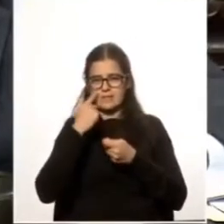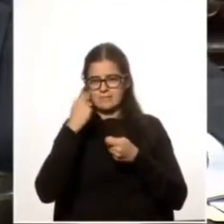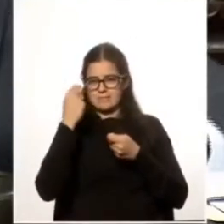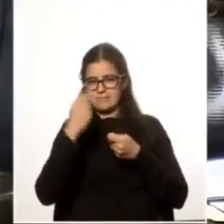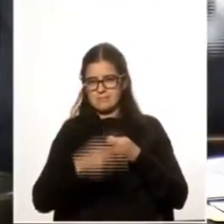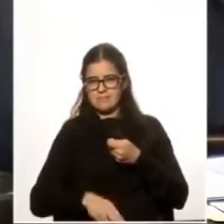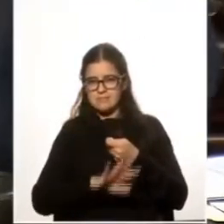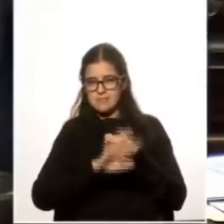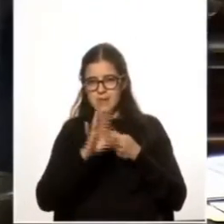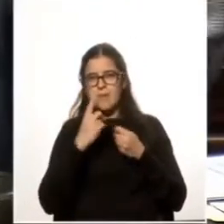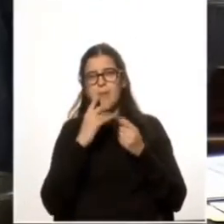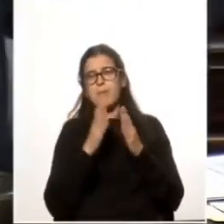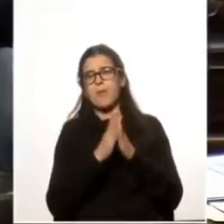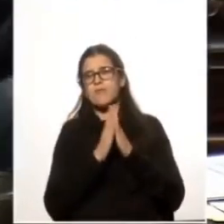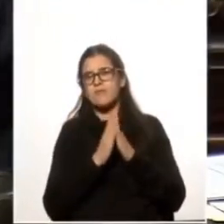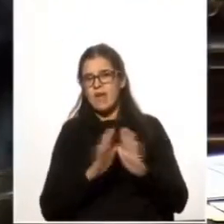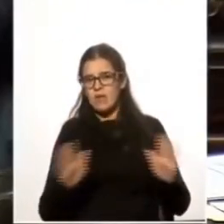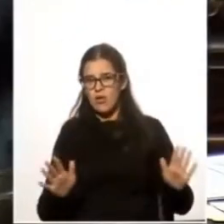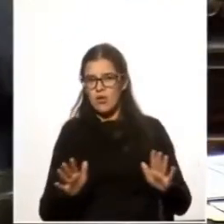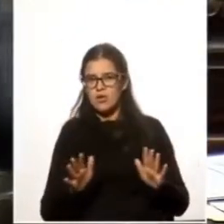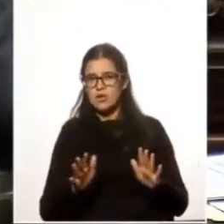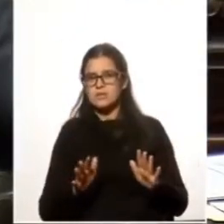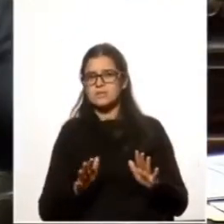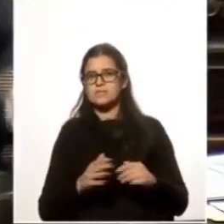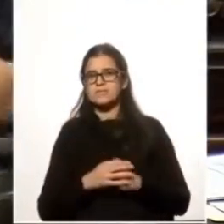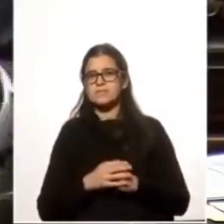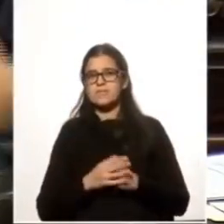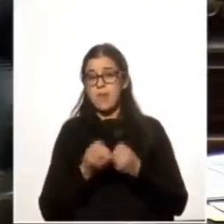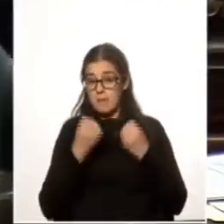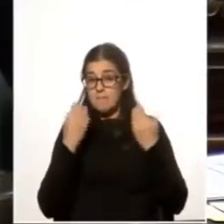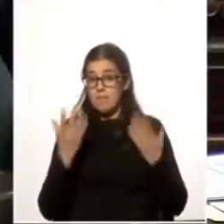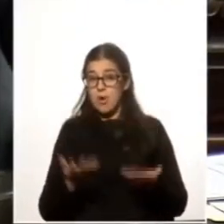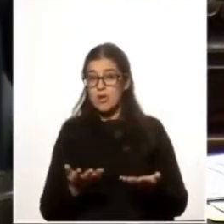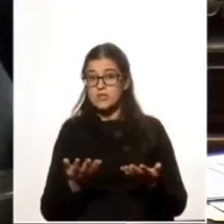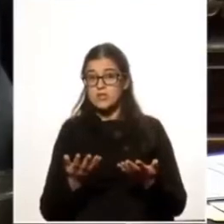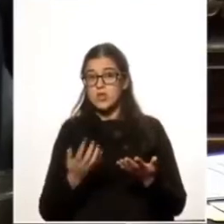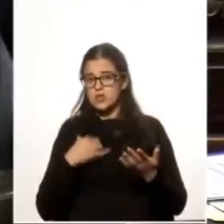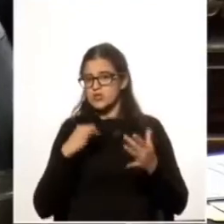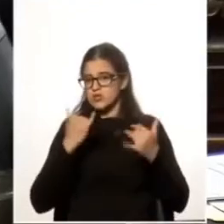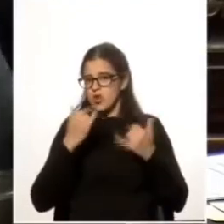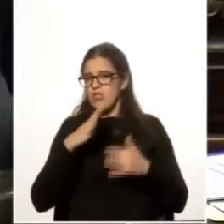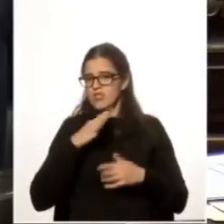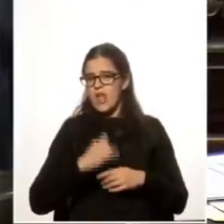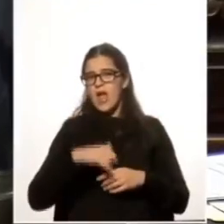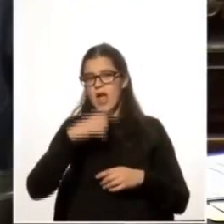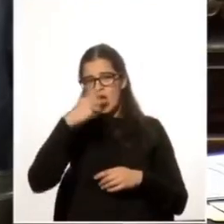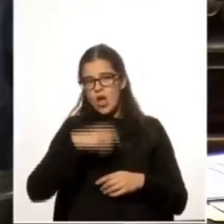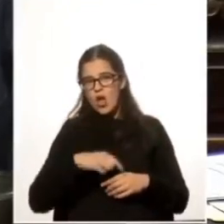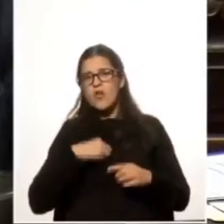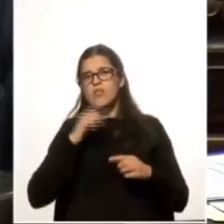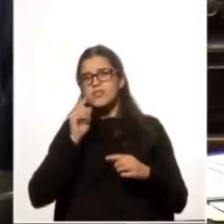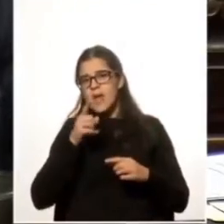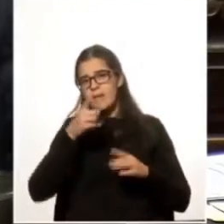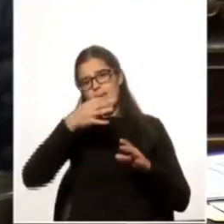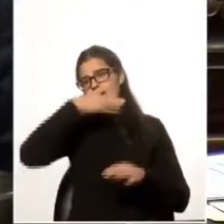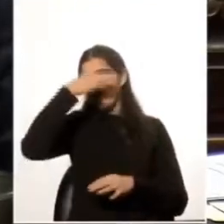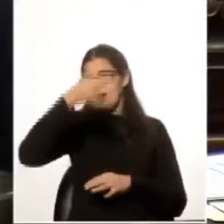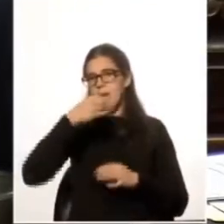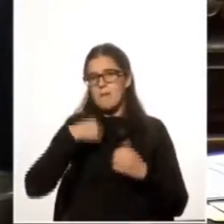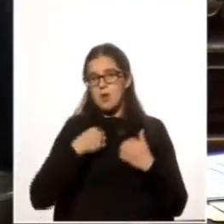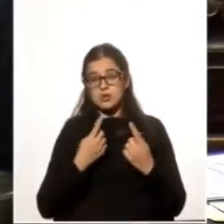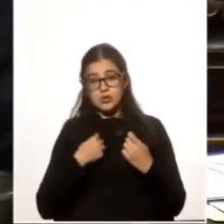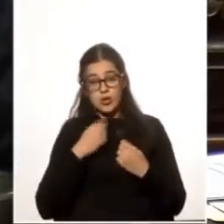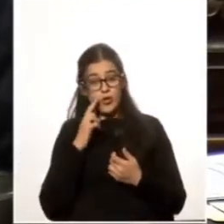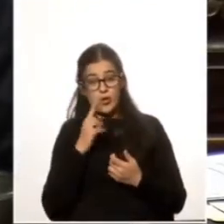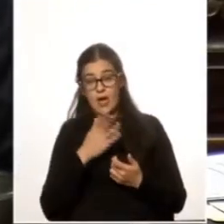pero por favor por eso yo tengo que hacer esta exposición porque yo